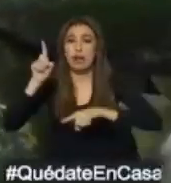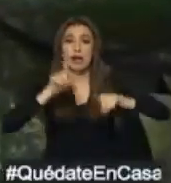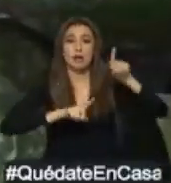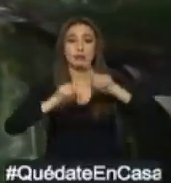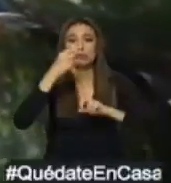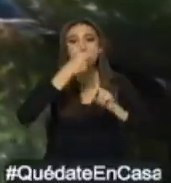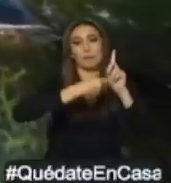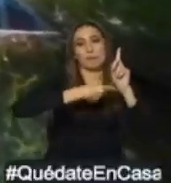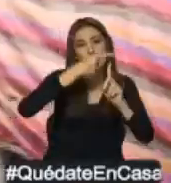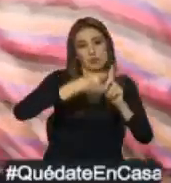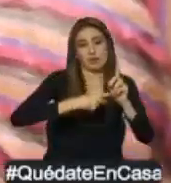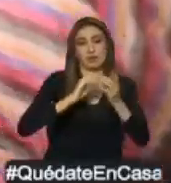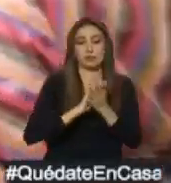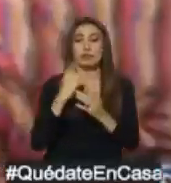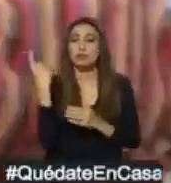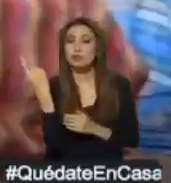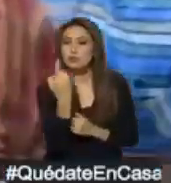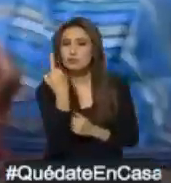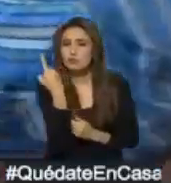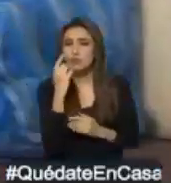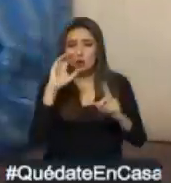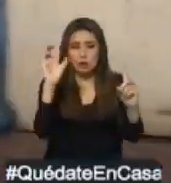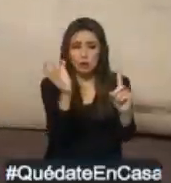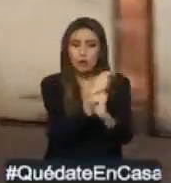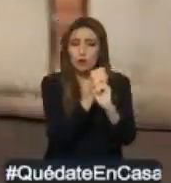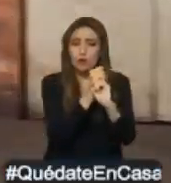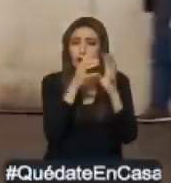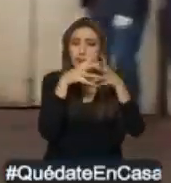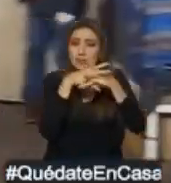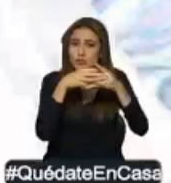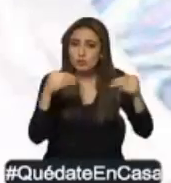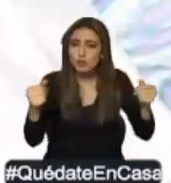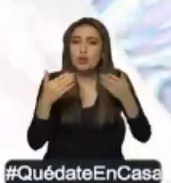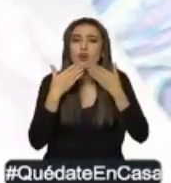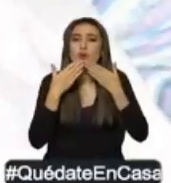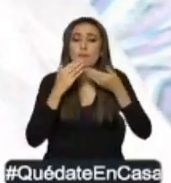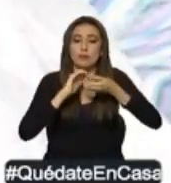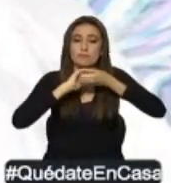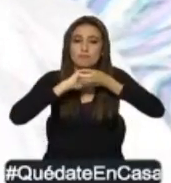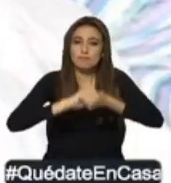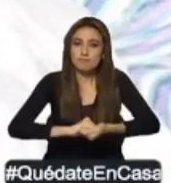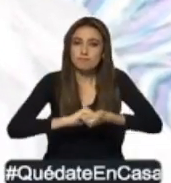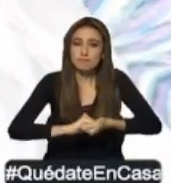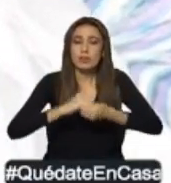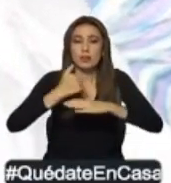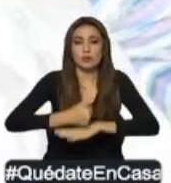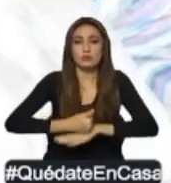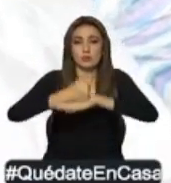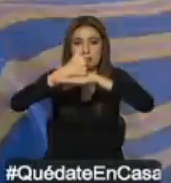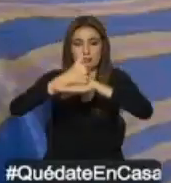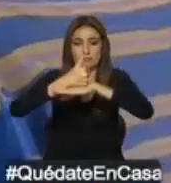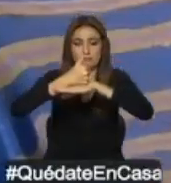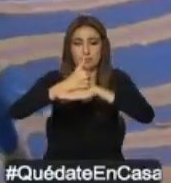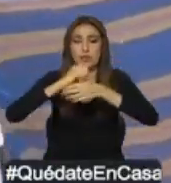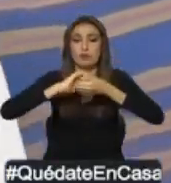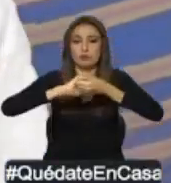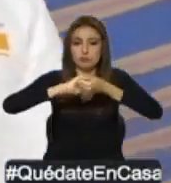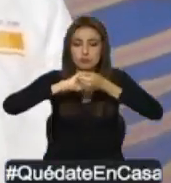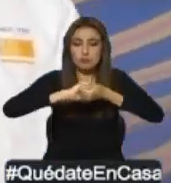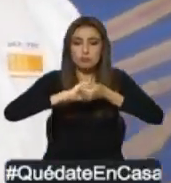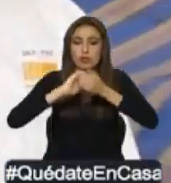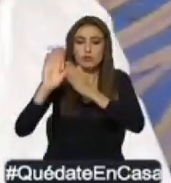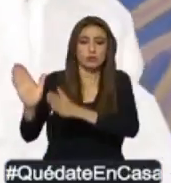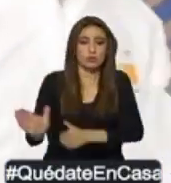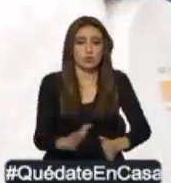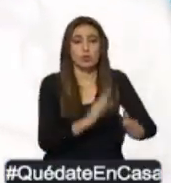capital. La única forma de enfrentar a este virus es con la unidad. Las autoridades estamos coordinando esfuerzos. Hemos mantenido